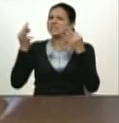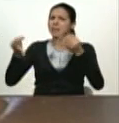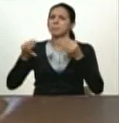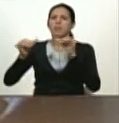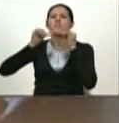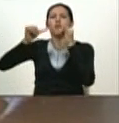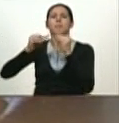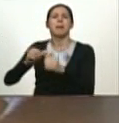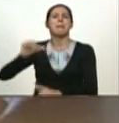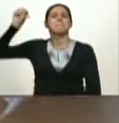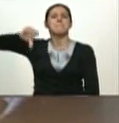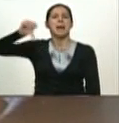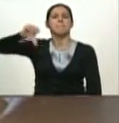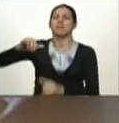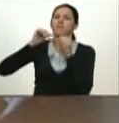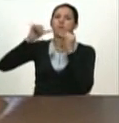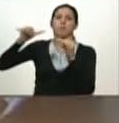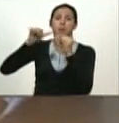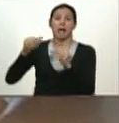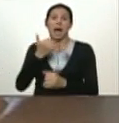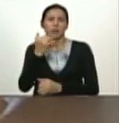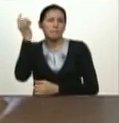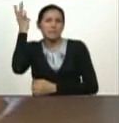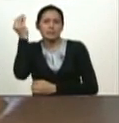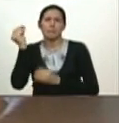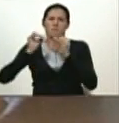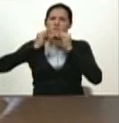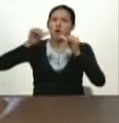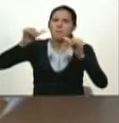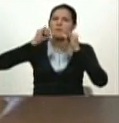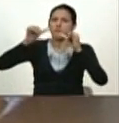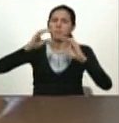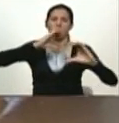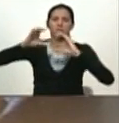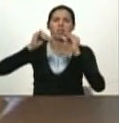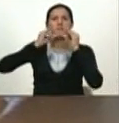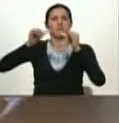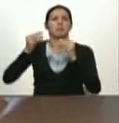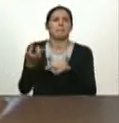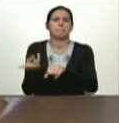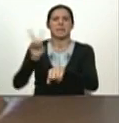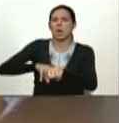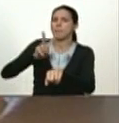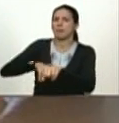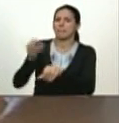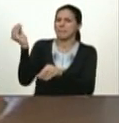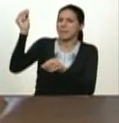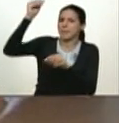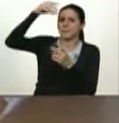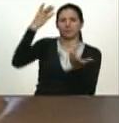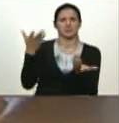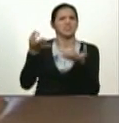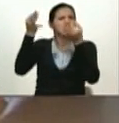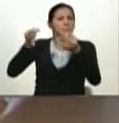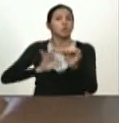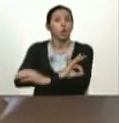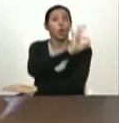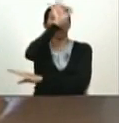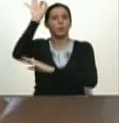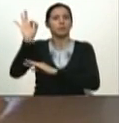lo malo y si no hay malo lo inventan. Y si lo hay lo acrecientan. Y están encadenados todo el día